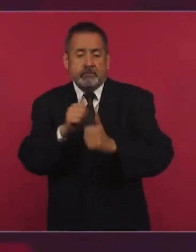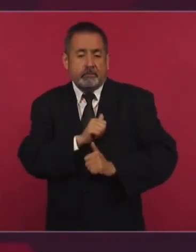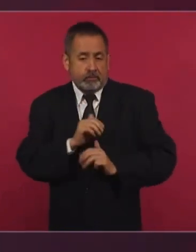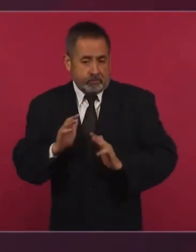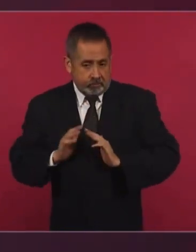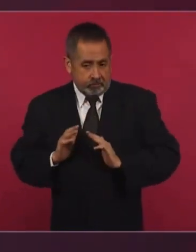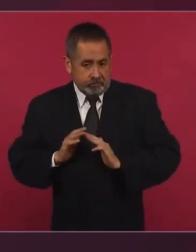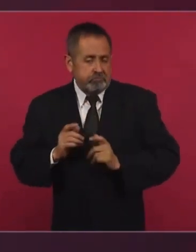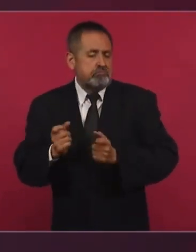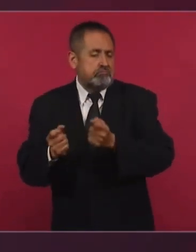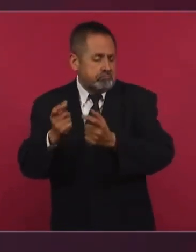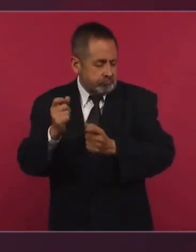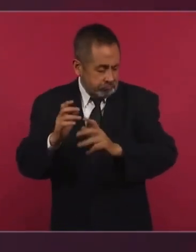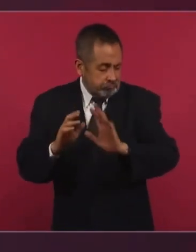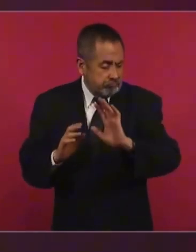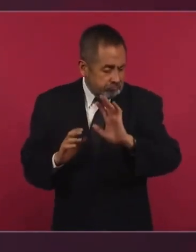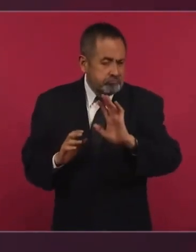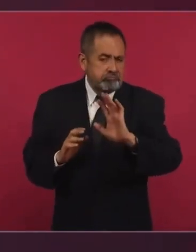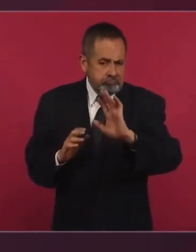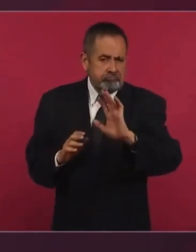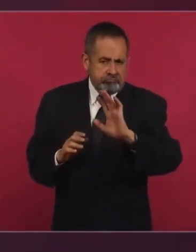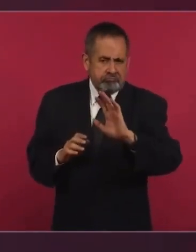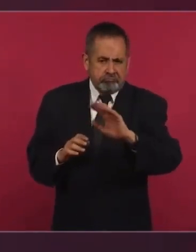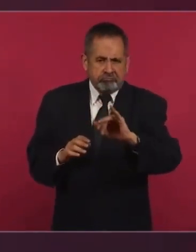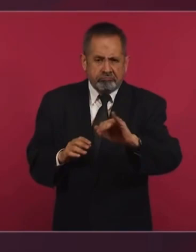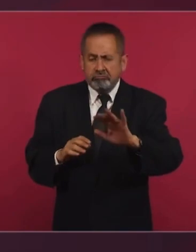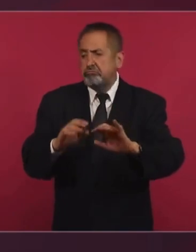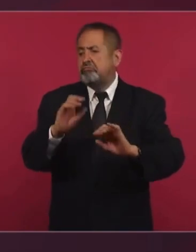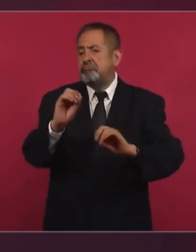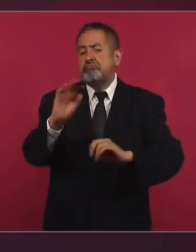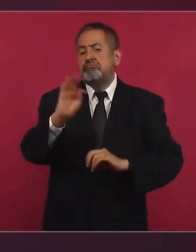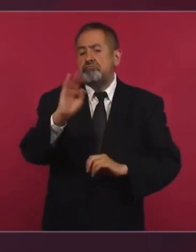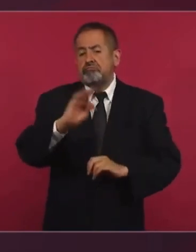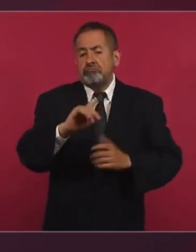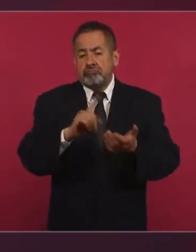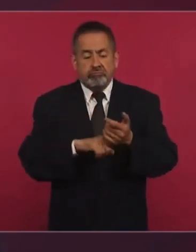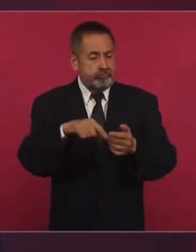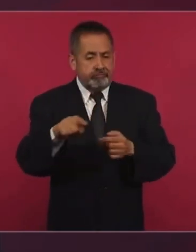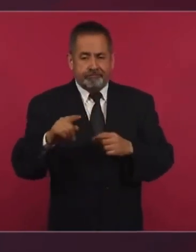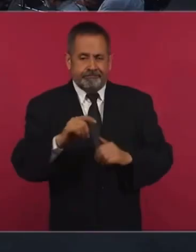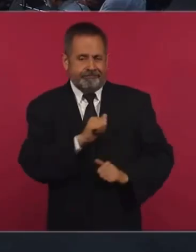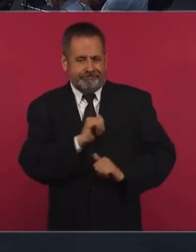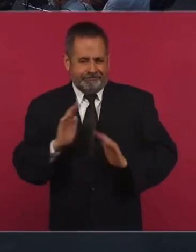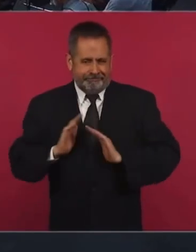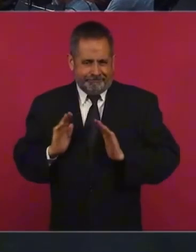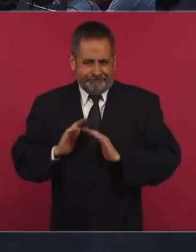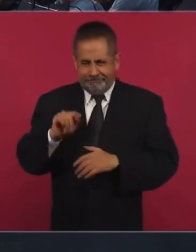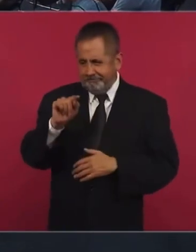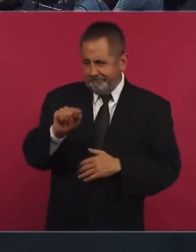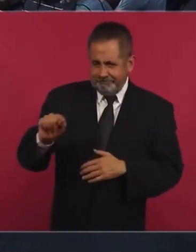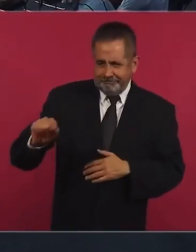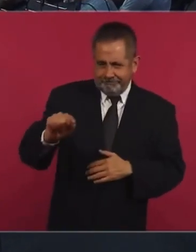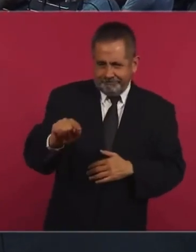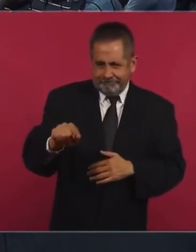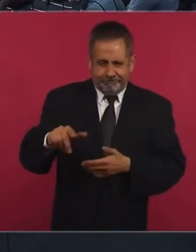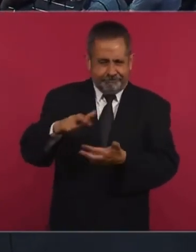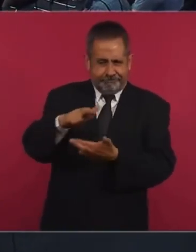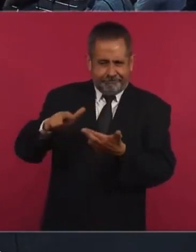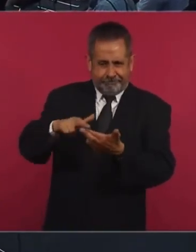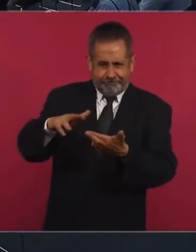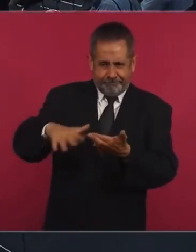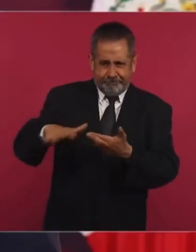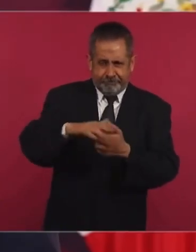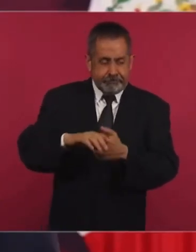o que los militares de la región